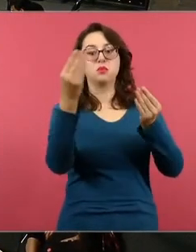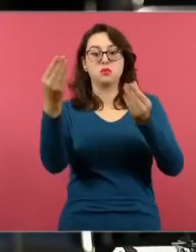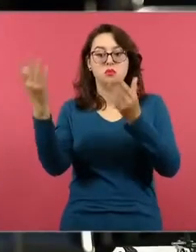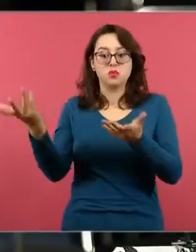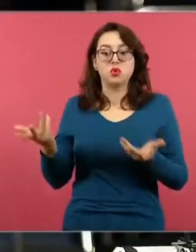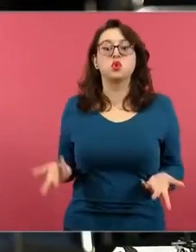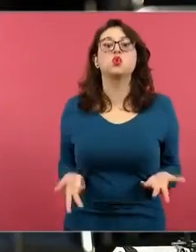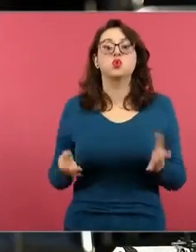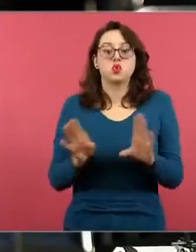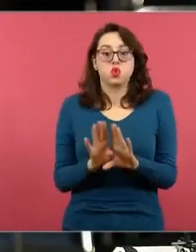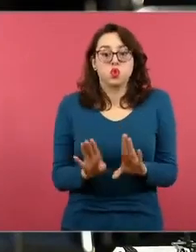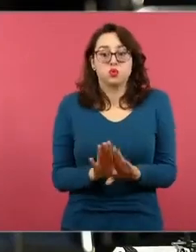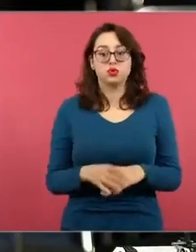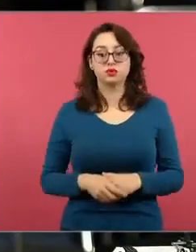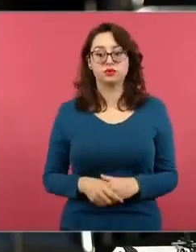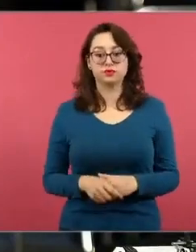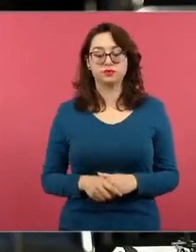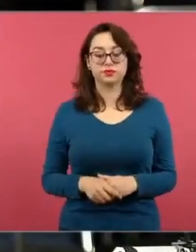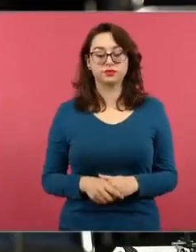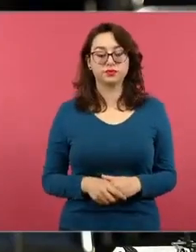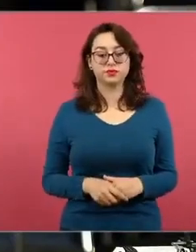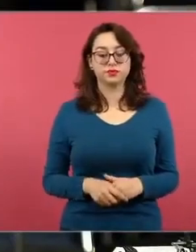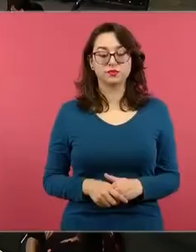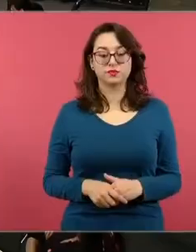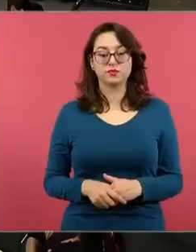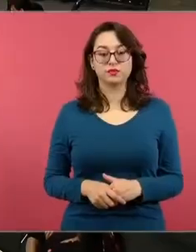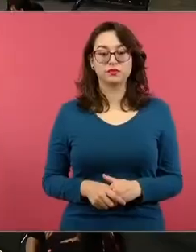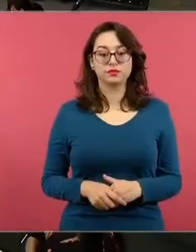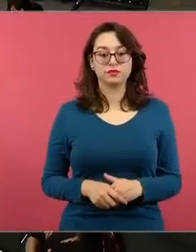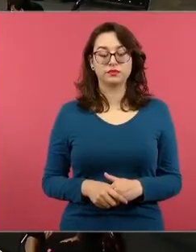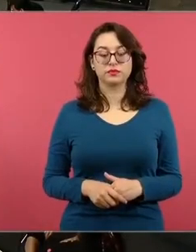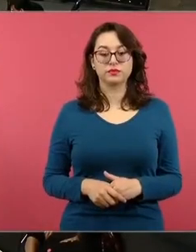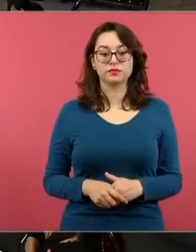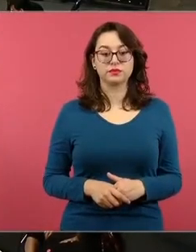que si quieren los libros si los obtengan muchas gracias respecto